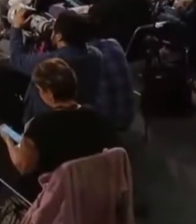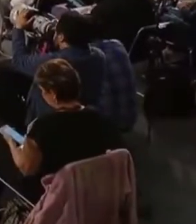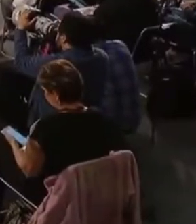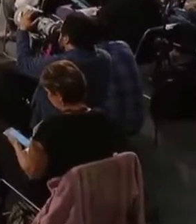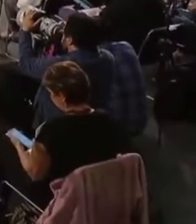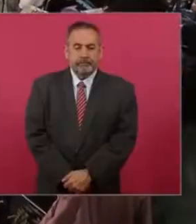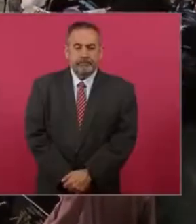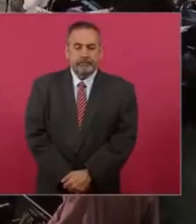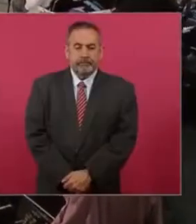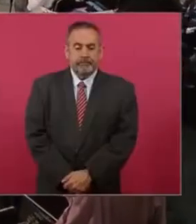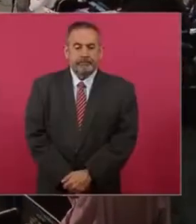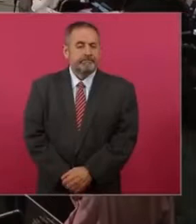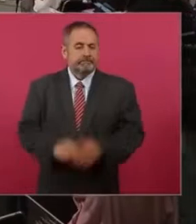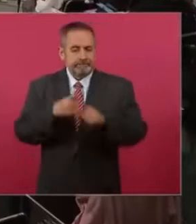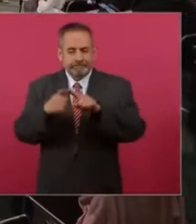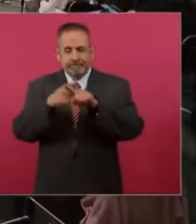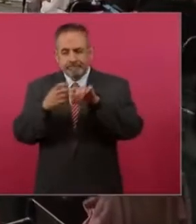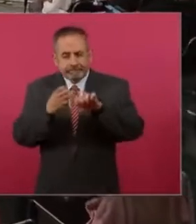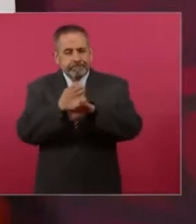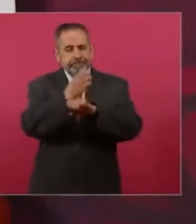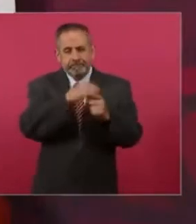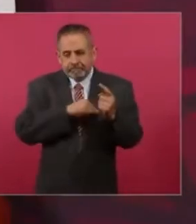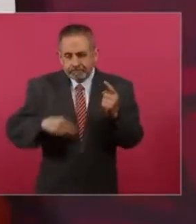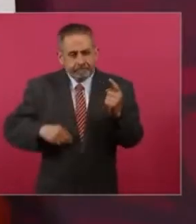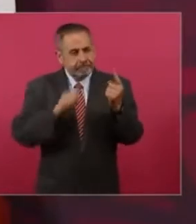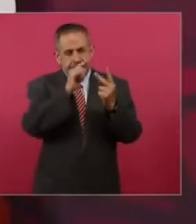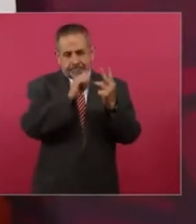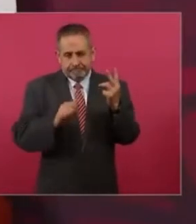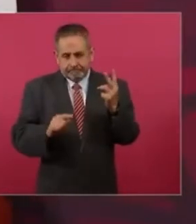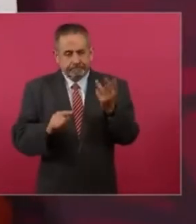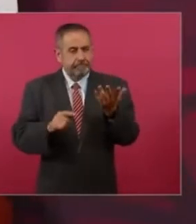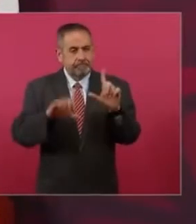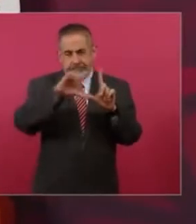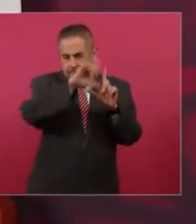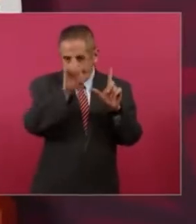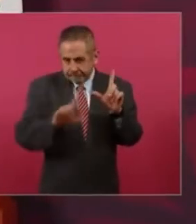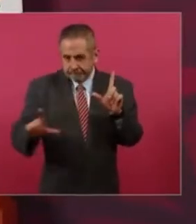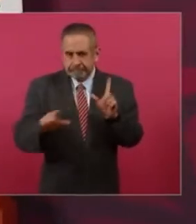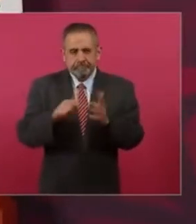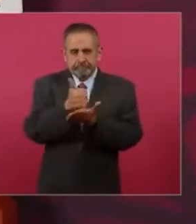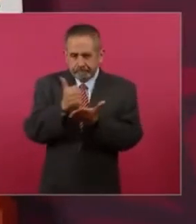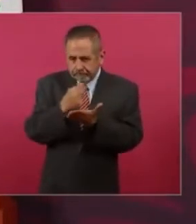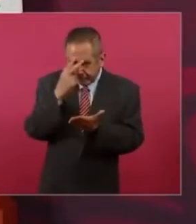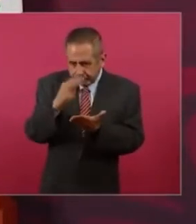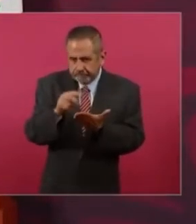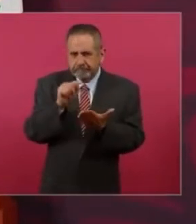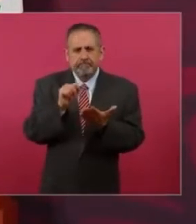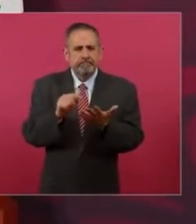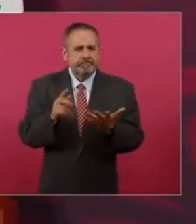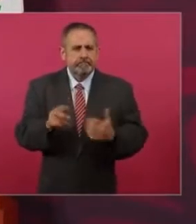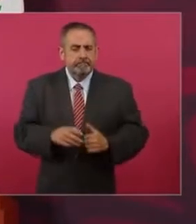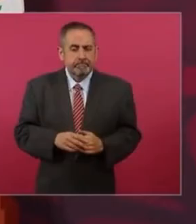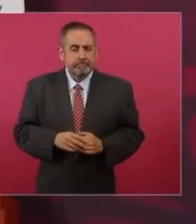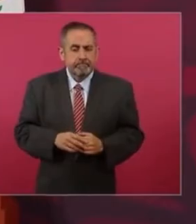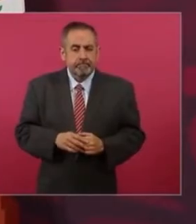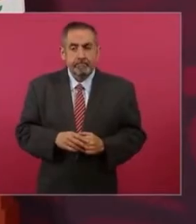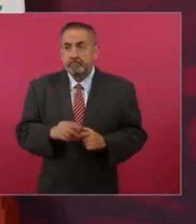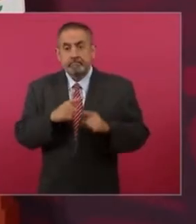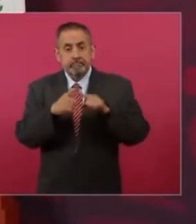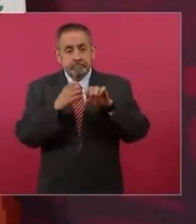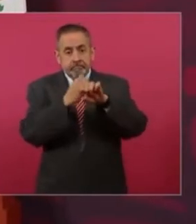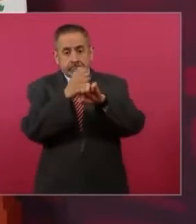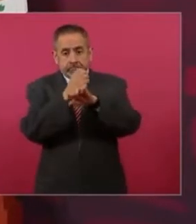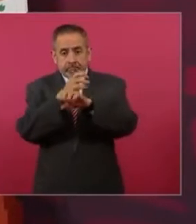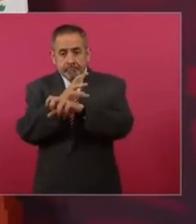Poder Ejecutivo. Ante esto, el presidente López Obrador aseguró que no queda otra opción más que mandar al Congreso una nueva iniciativa para